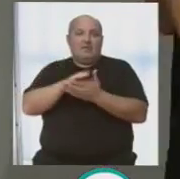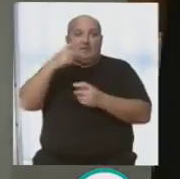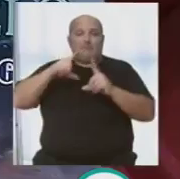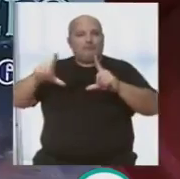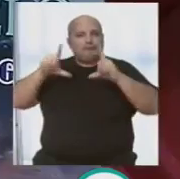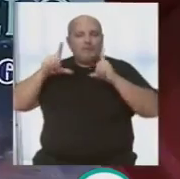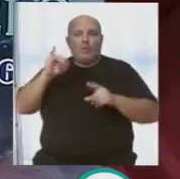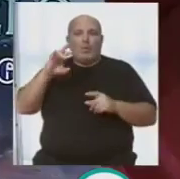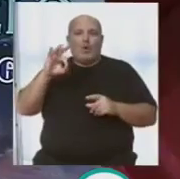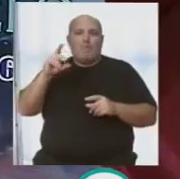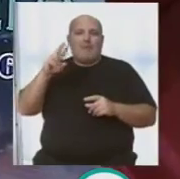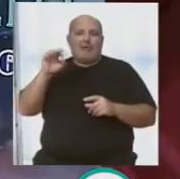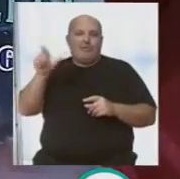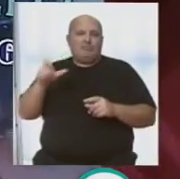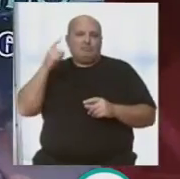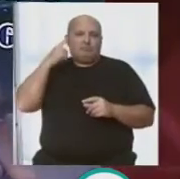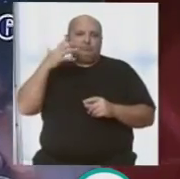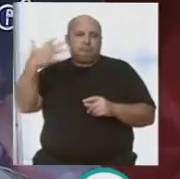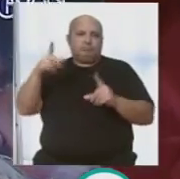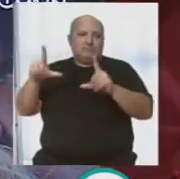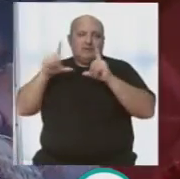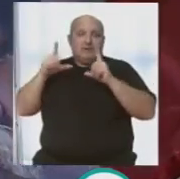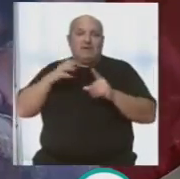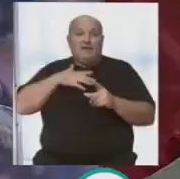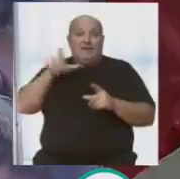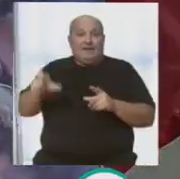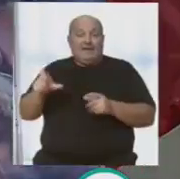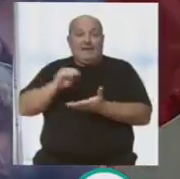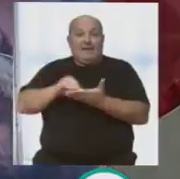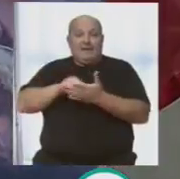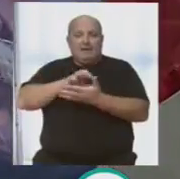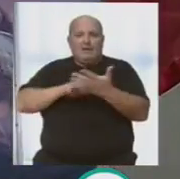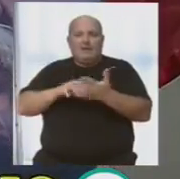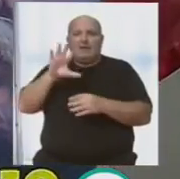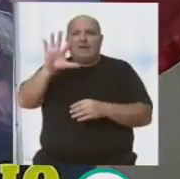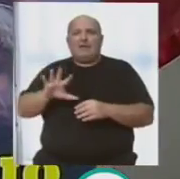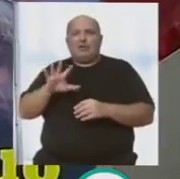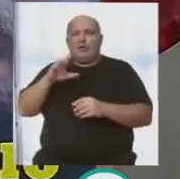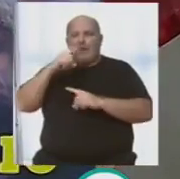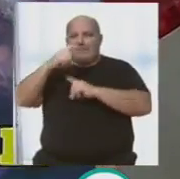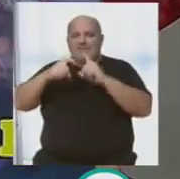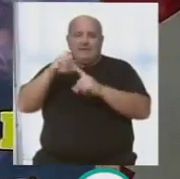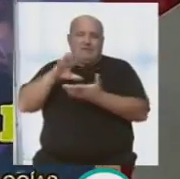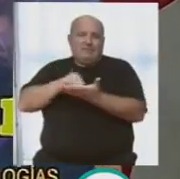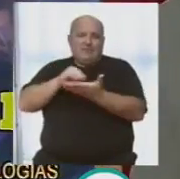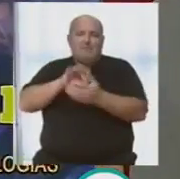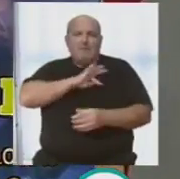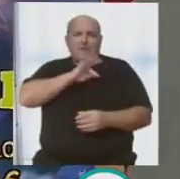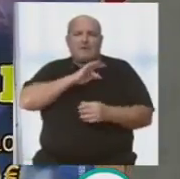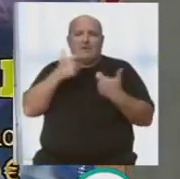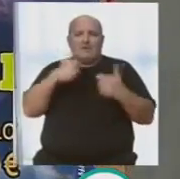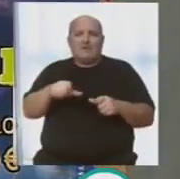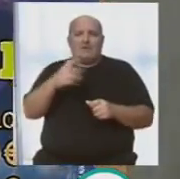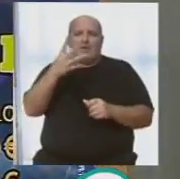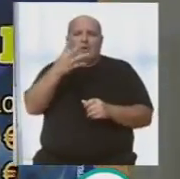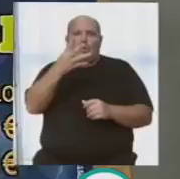en una de sus imágenes más icónicas. El concurso de antologías cumple su quinta edición y establece premios que alcanzan